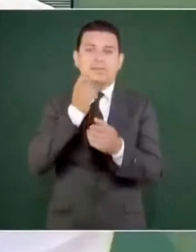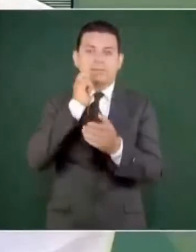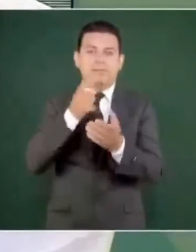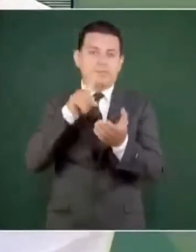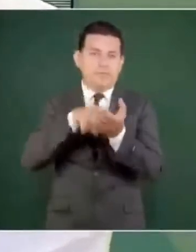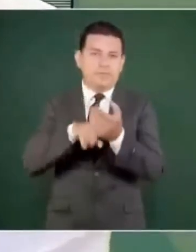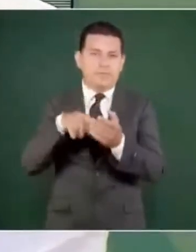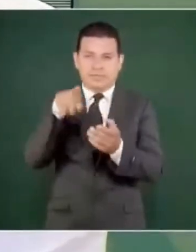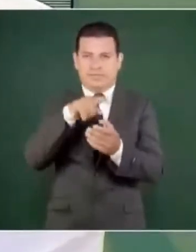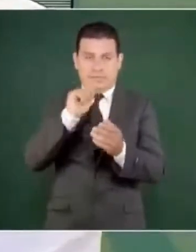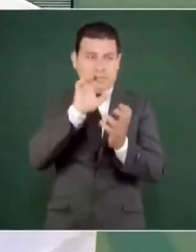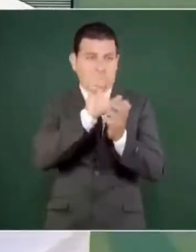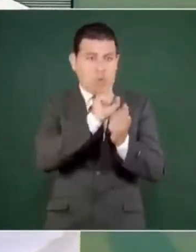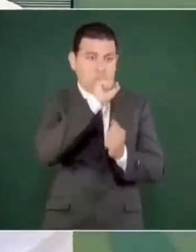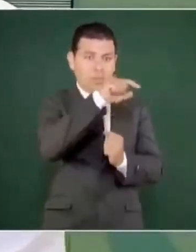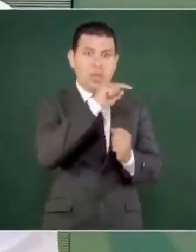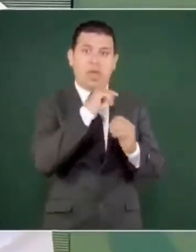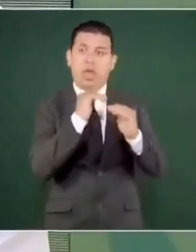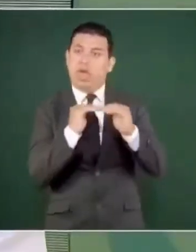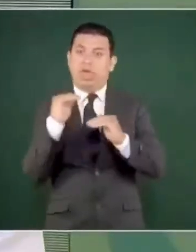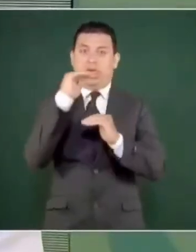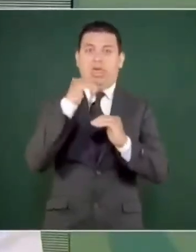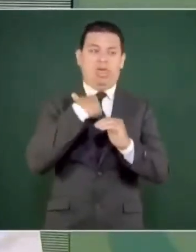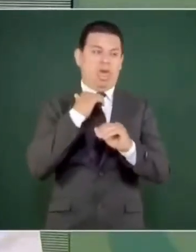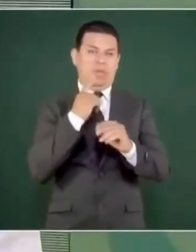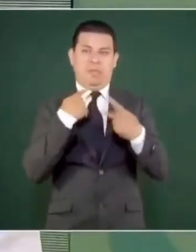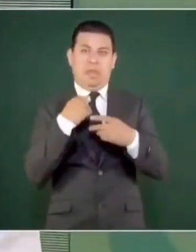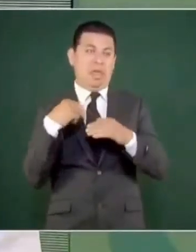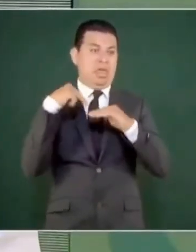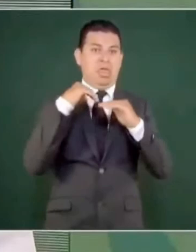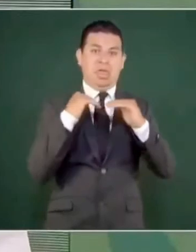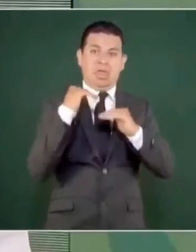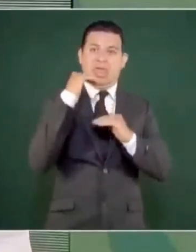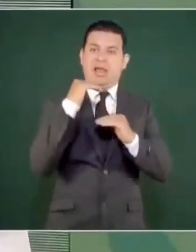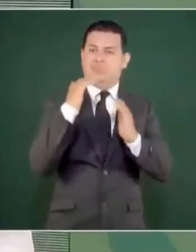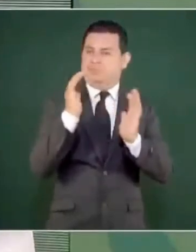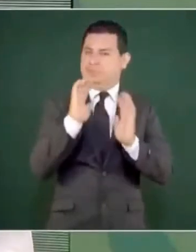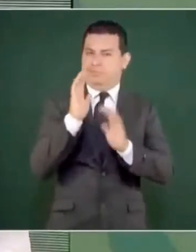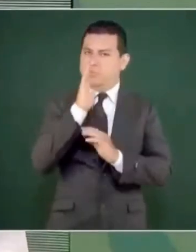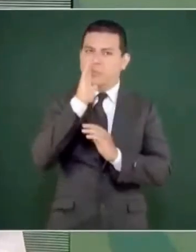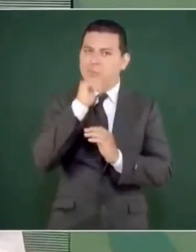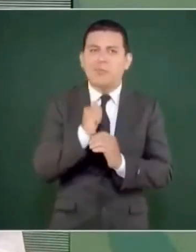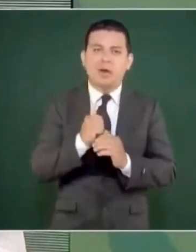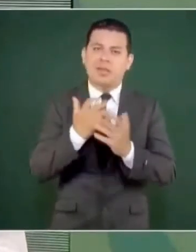presidencial está la Constitución y así quedó